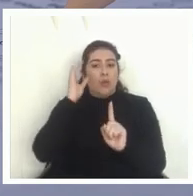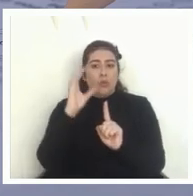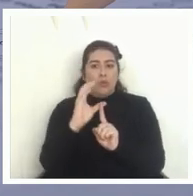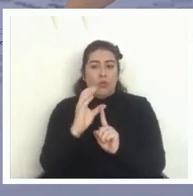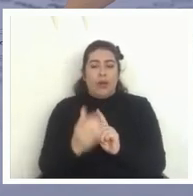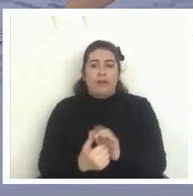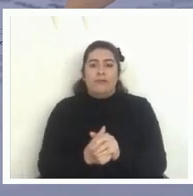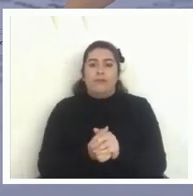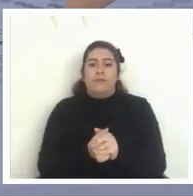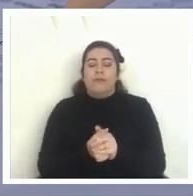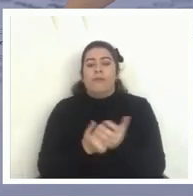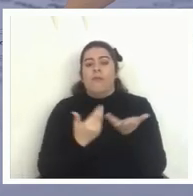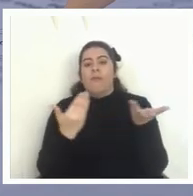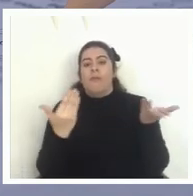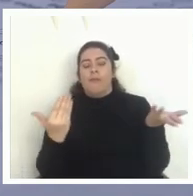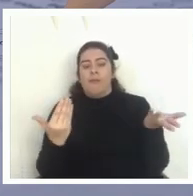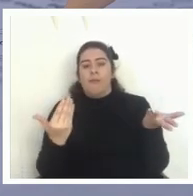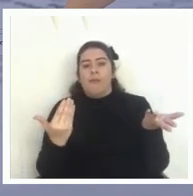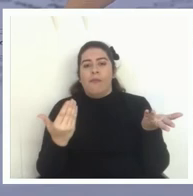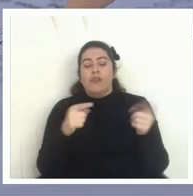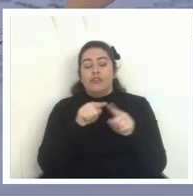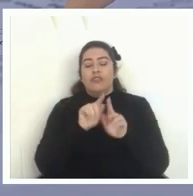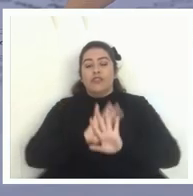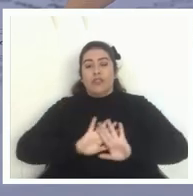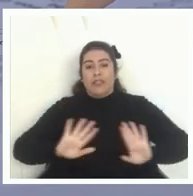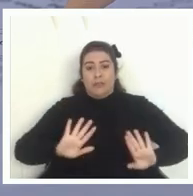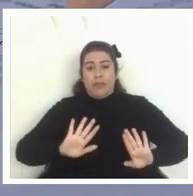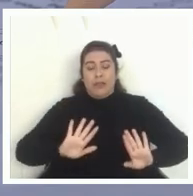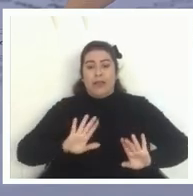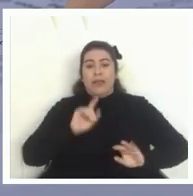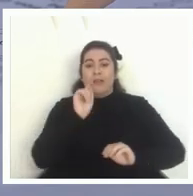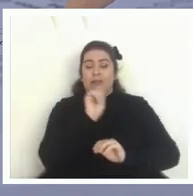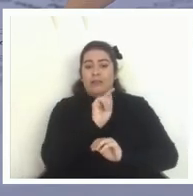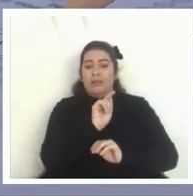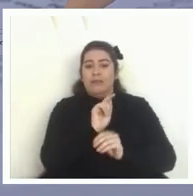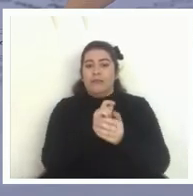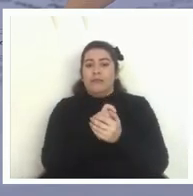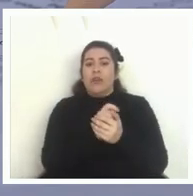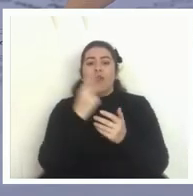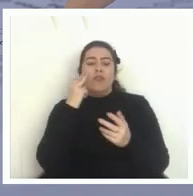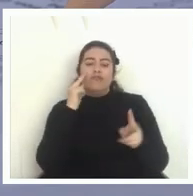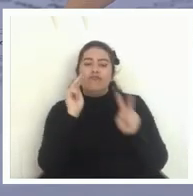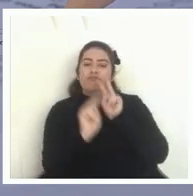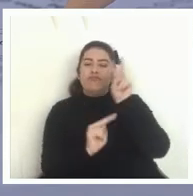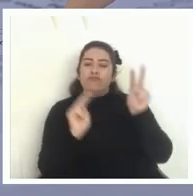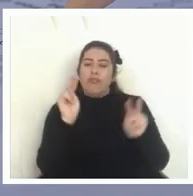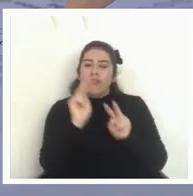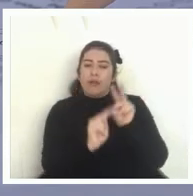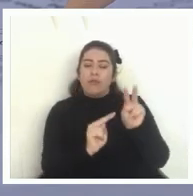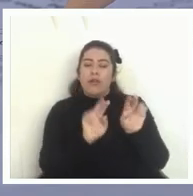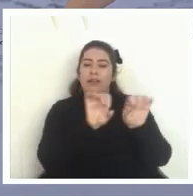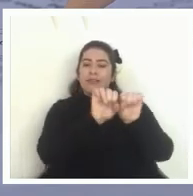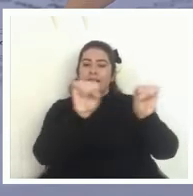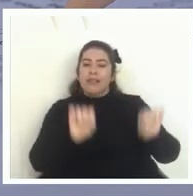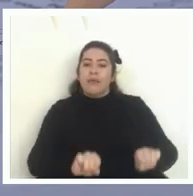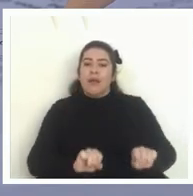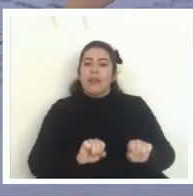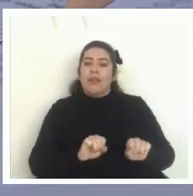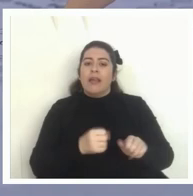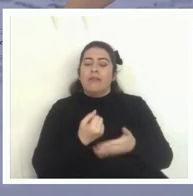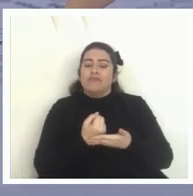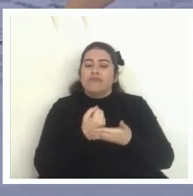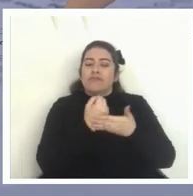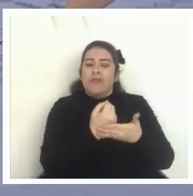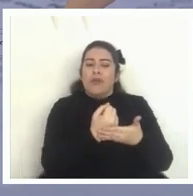y con esto termino cómo observamos nosotros que debe ser el sistema de aseguramiento de la calidad en el futuro entendiendo